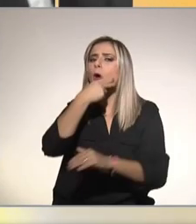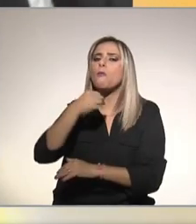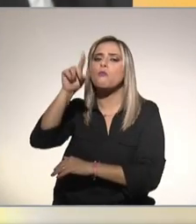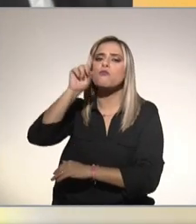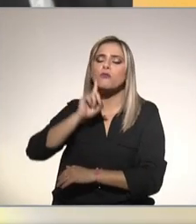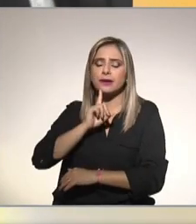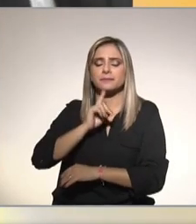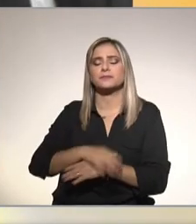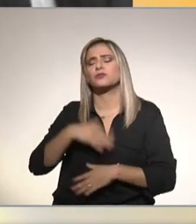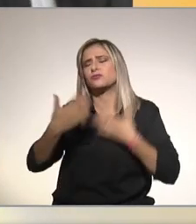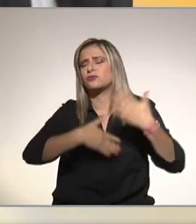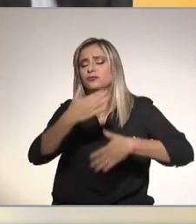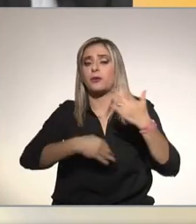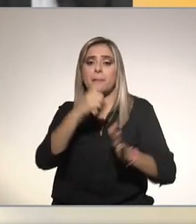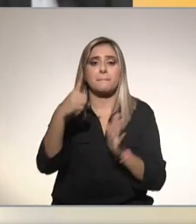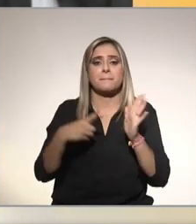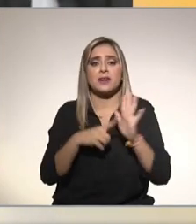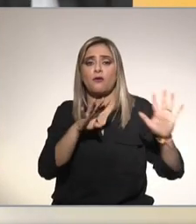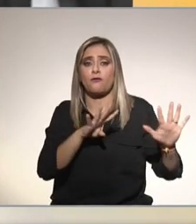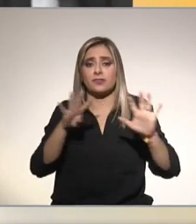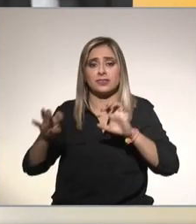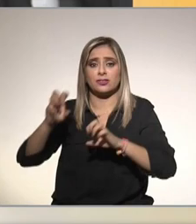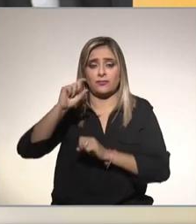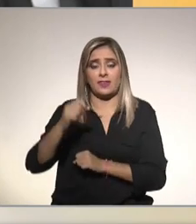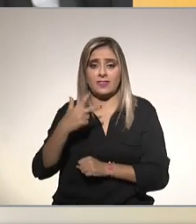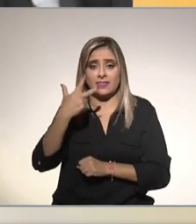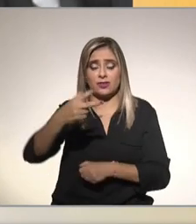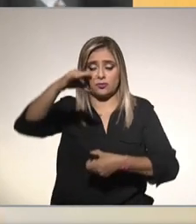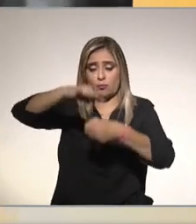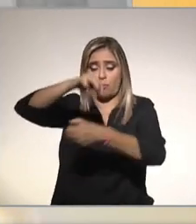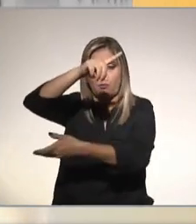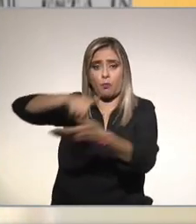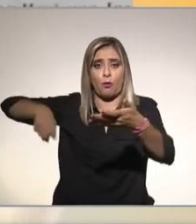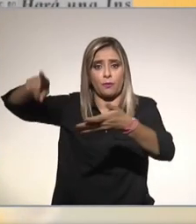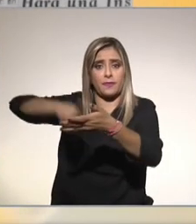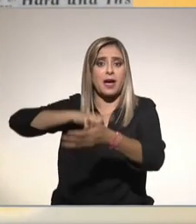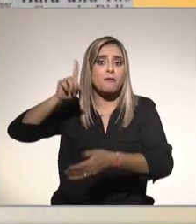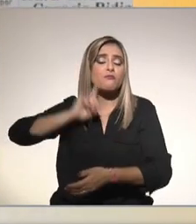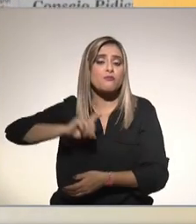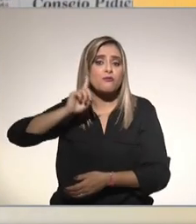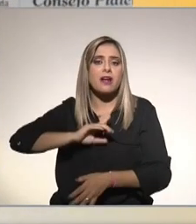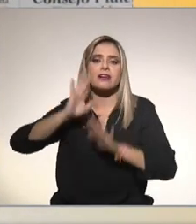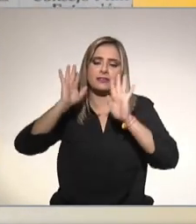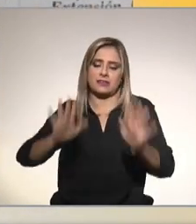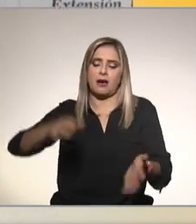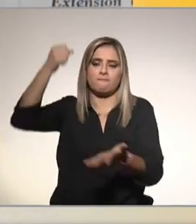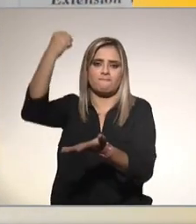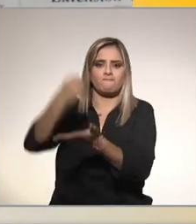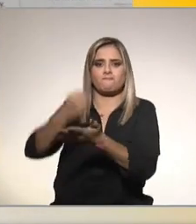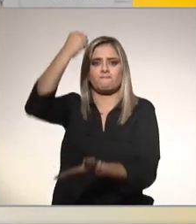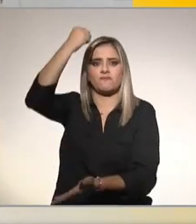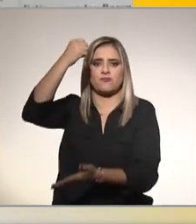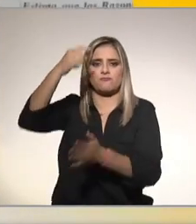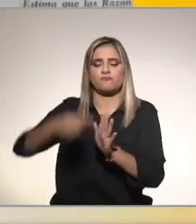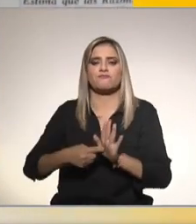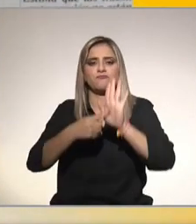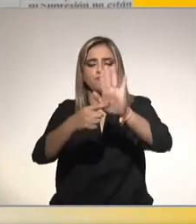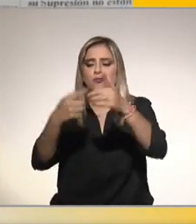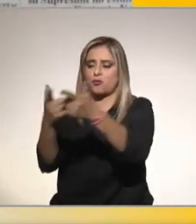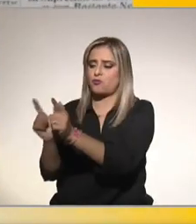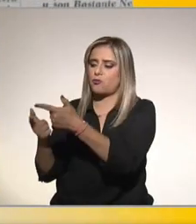fines de 1928 el sufragio femenino pasó a formar parte de la agenda de los partidos